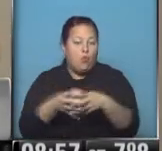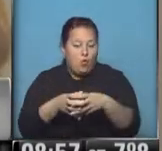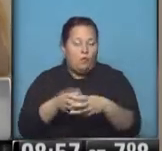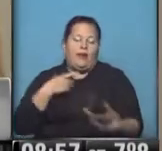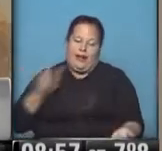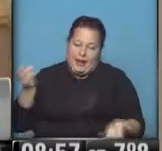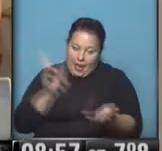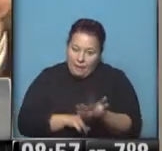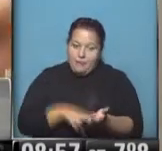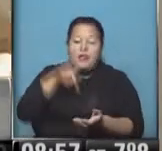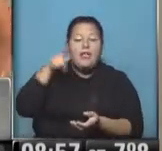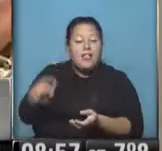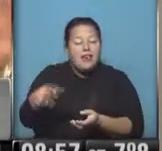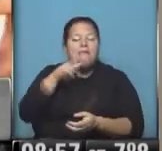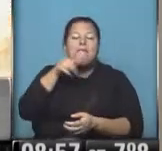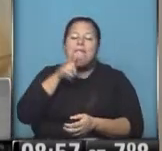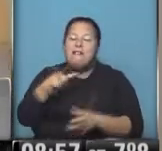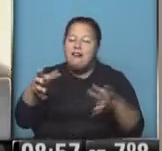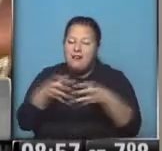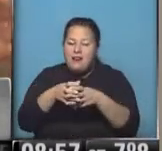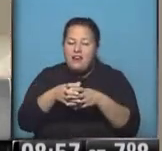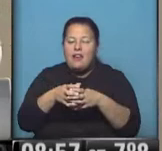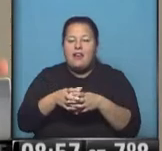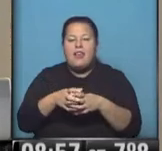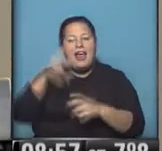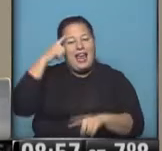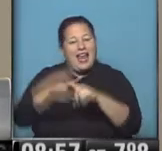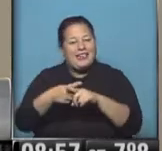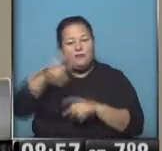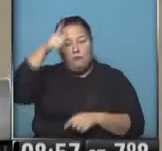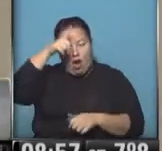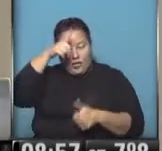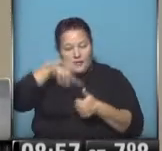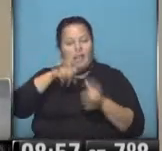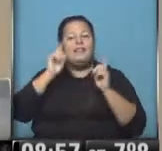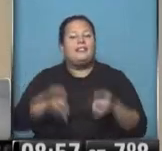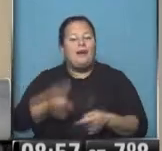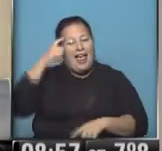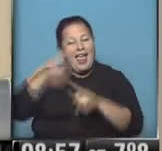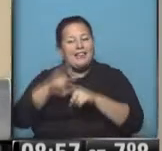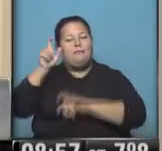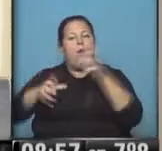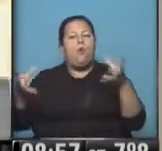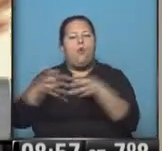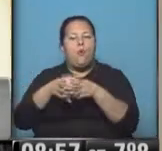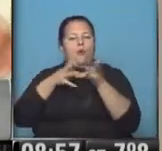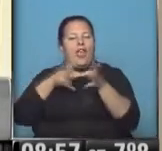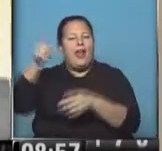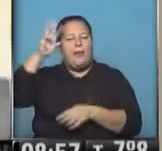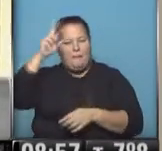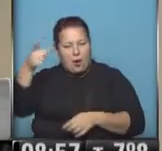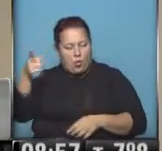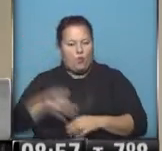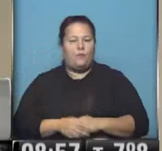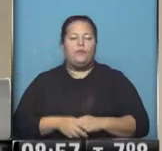reitero, está, se supone, conformada por ex policías y también por ex integrantes del grupo guerrillero peruano Sendero